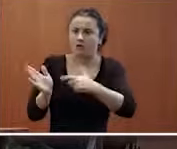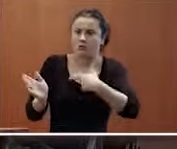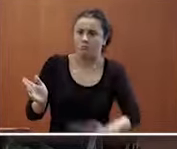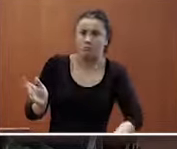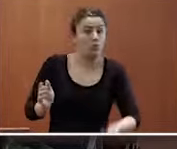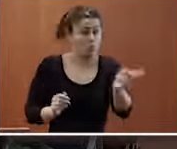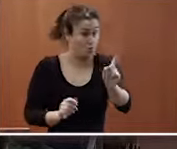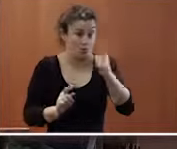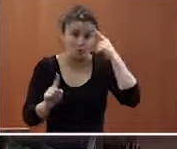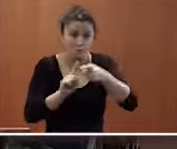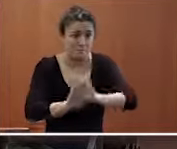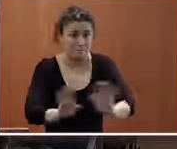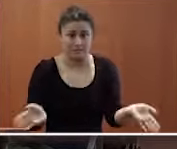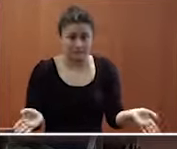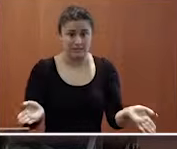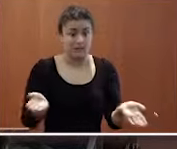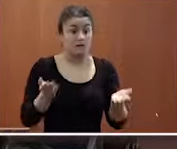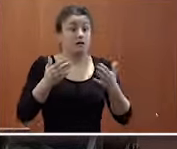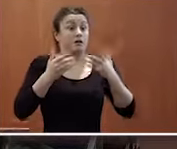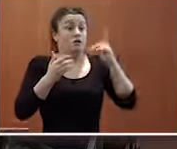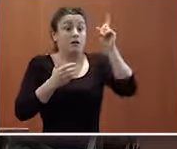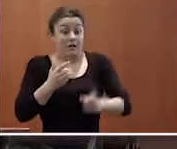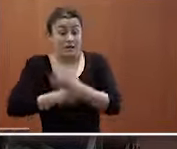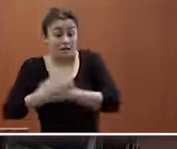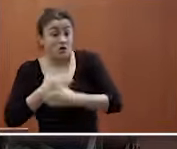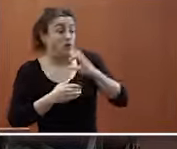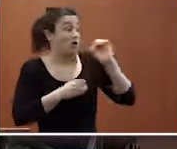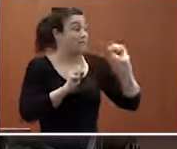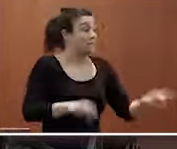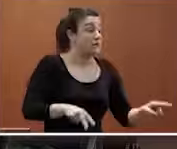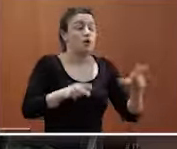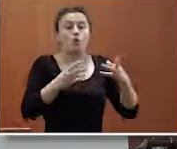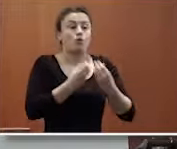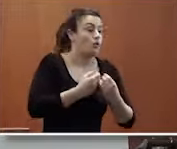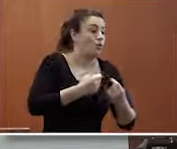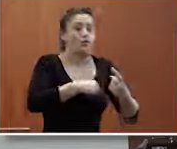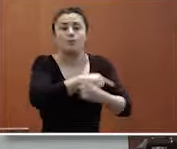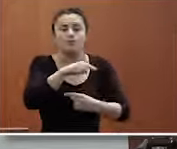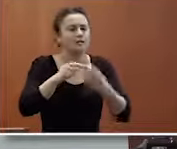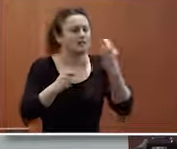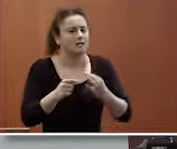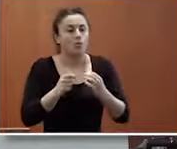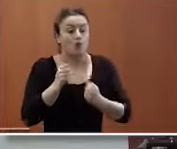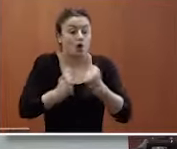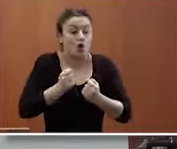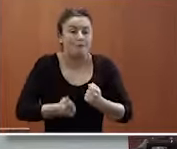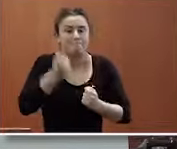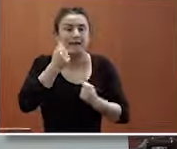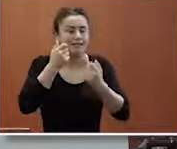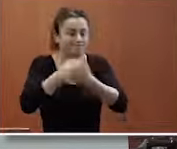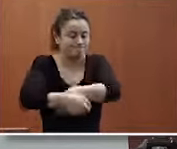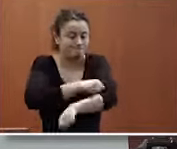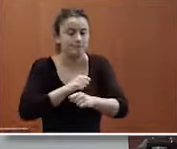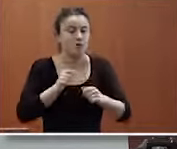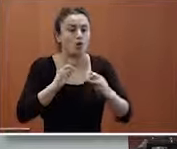es que cualquiera con discapacidad que haga lo mismo que otra persona con discapacidad ha tenido que afrontar ha tenido que correr un poquito más rápido o ha tenido que